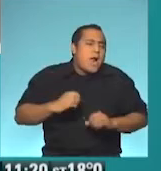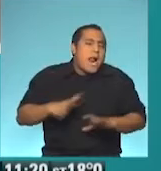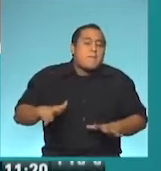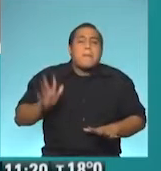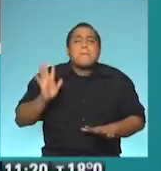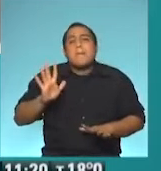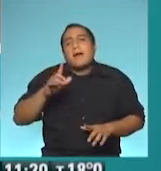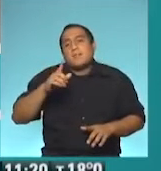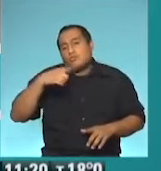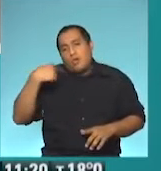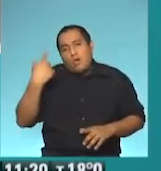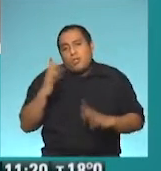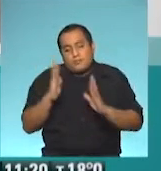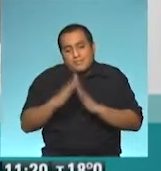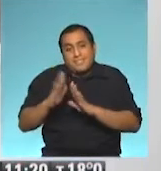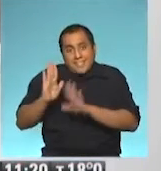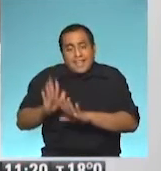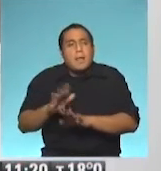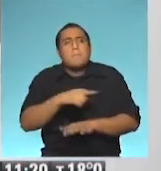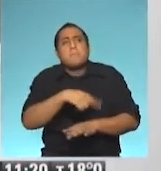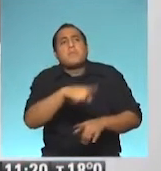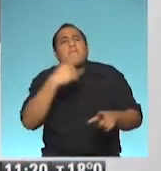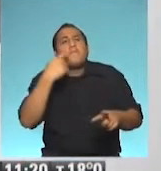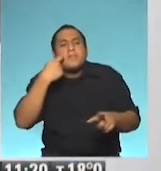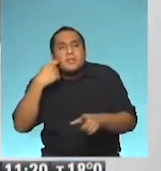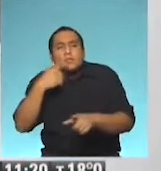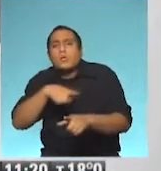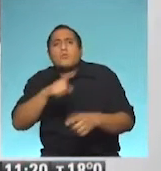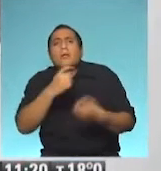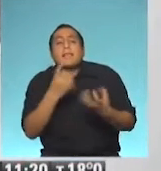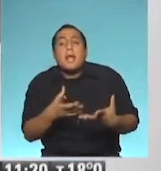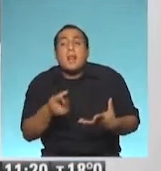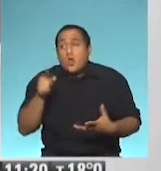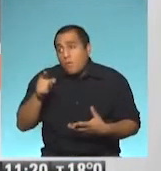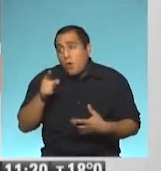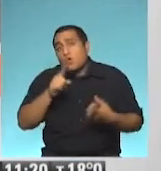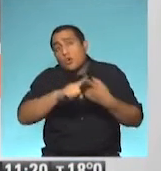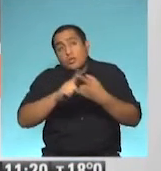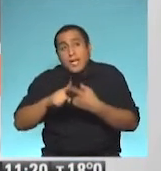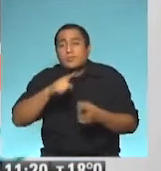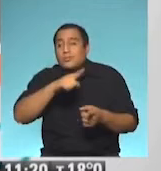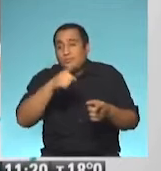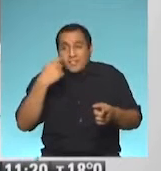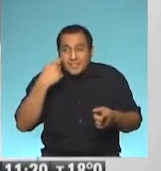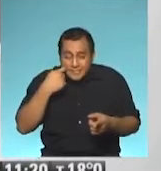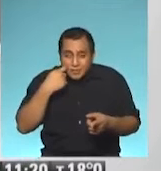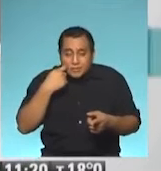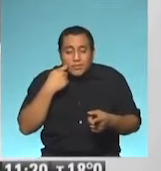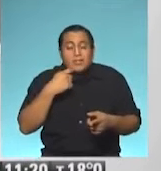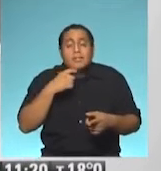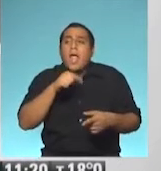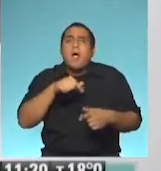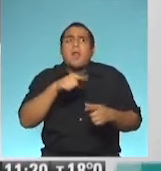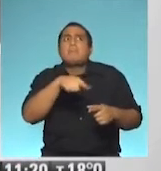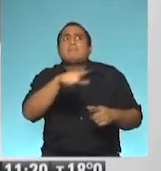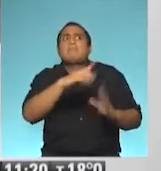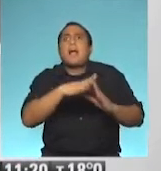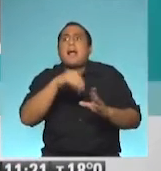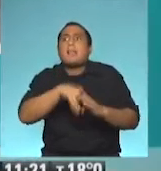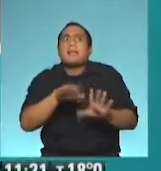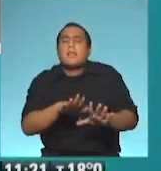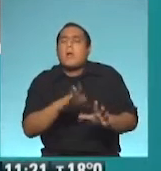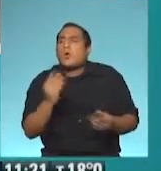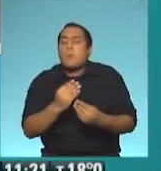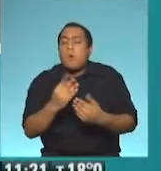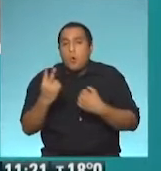aislamiento en nuestros adultos mayores? ¿Qué experiencia estás teniendo con el contacto, por supuesto, con los pacientes en esta etapa de aislamiento? ¿Cómo podemos